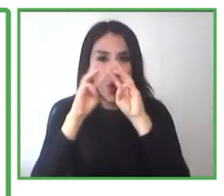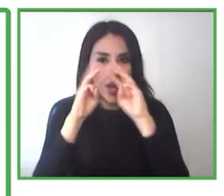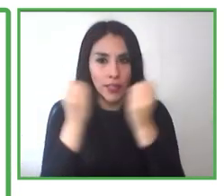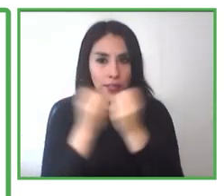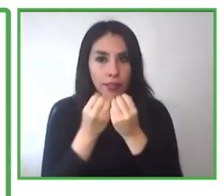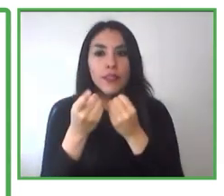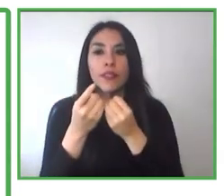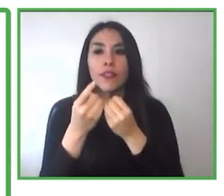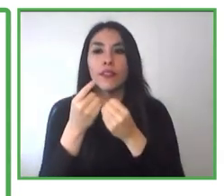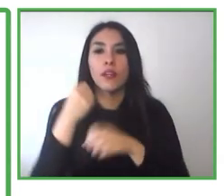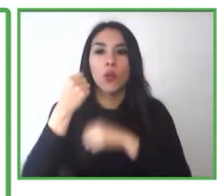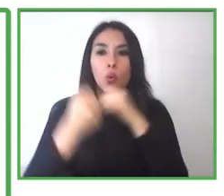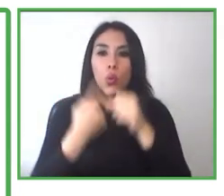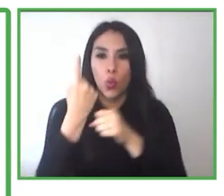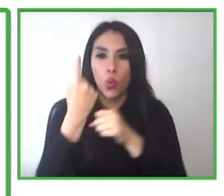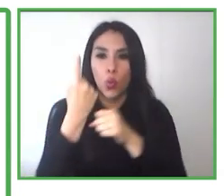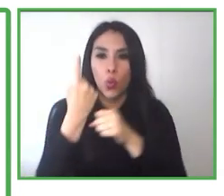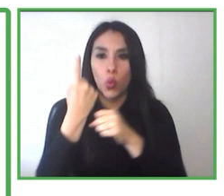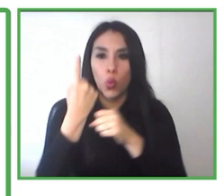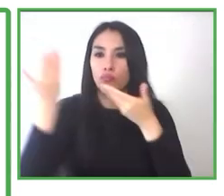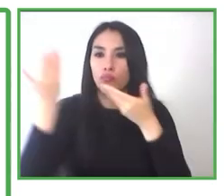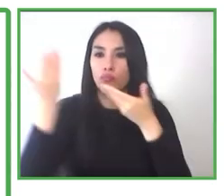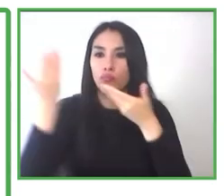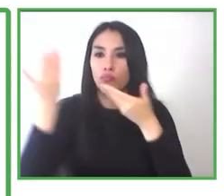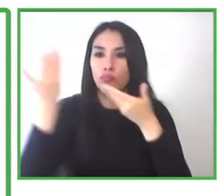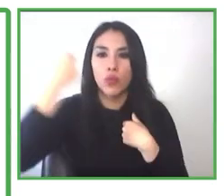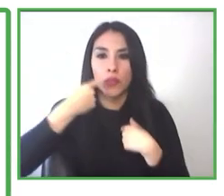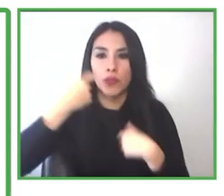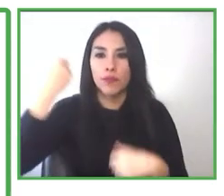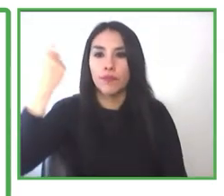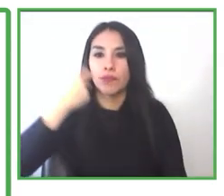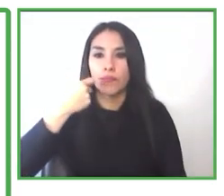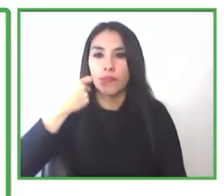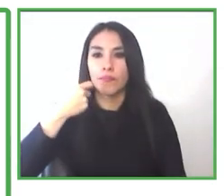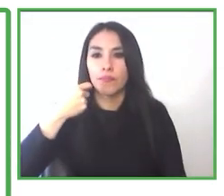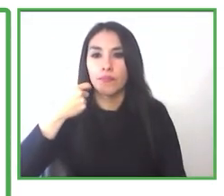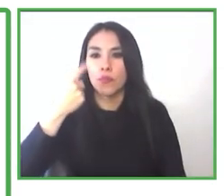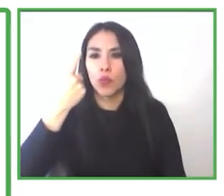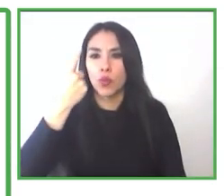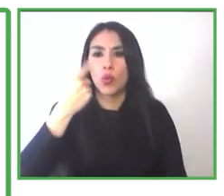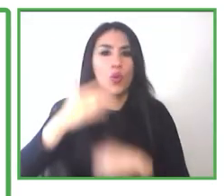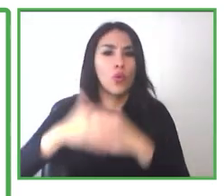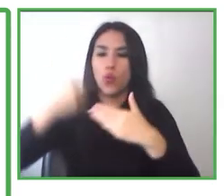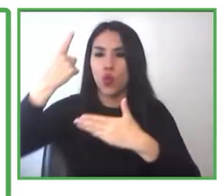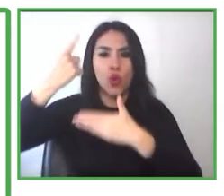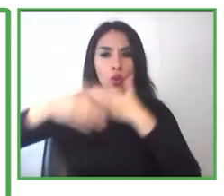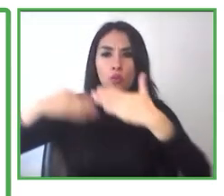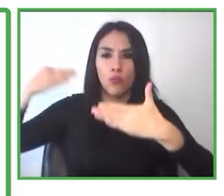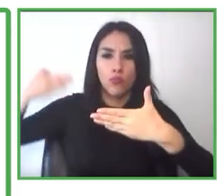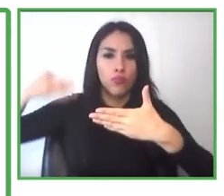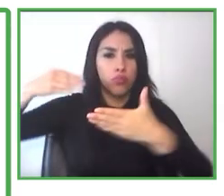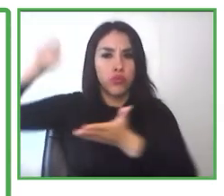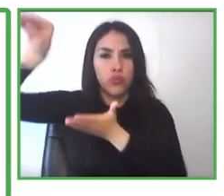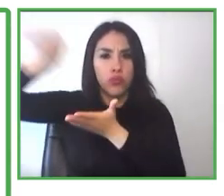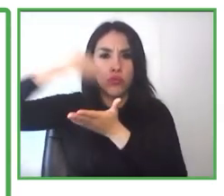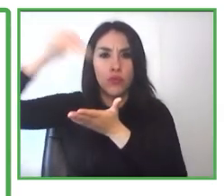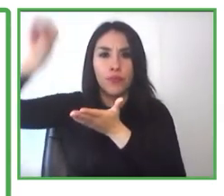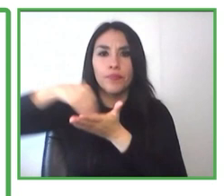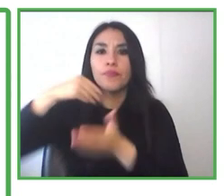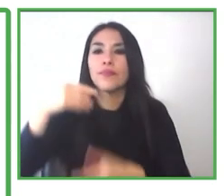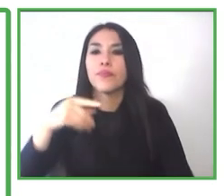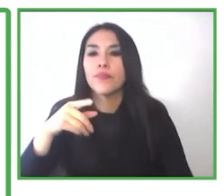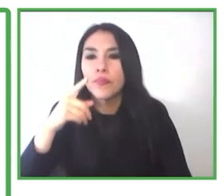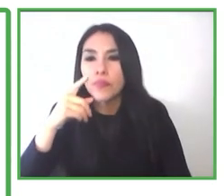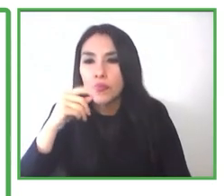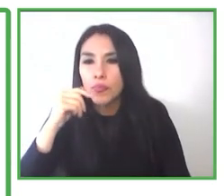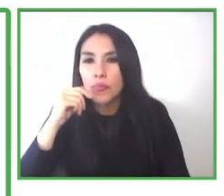convenio para poder postear principalmente el recurso humano. Terapeuta ocupacional, psicóloga,